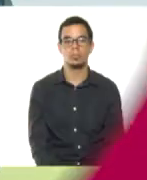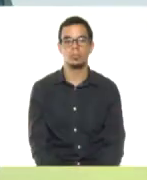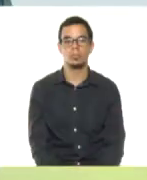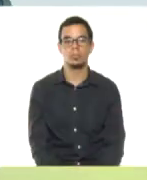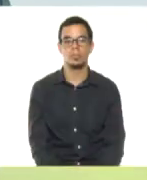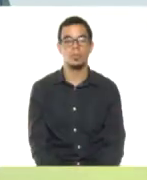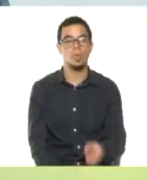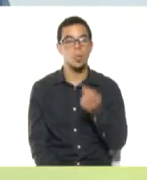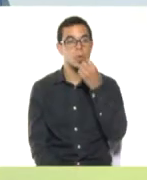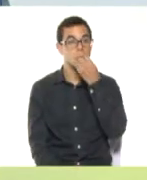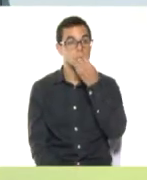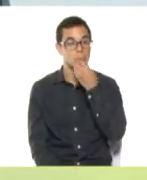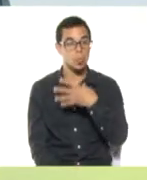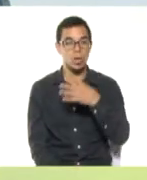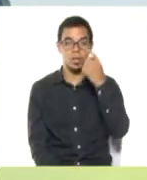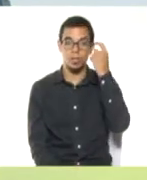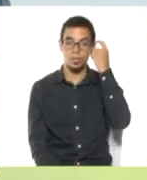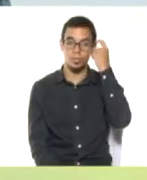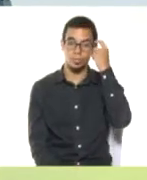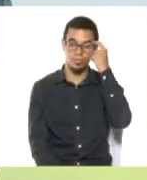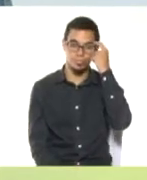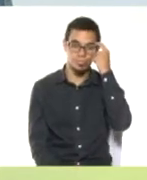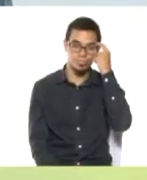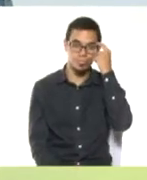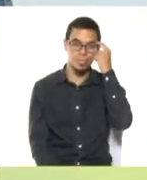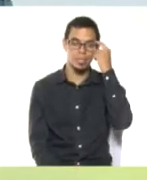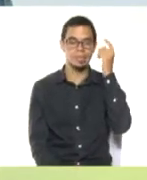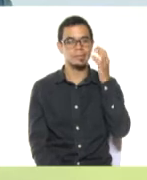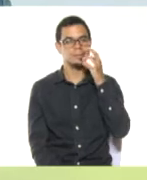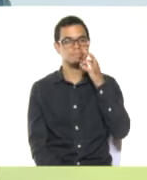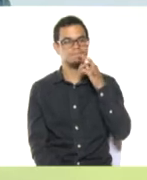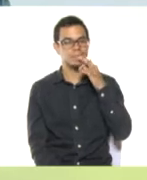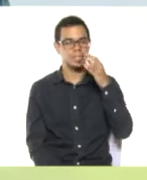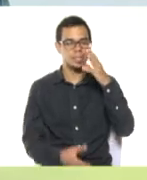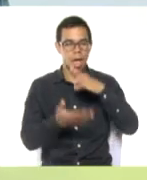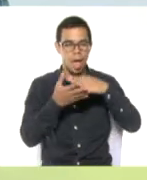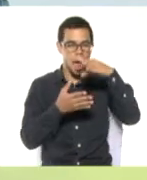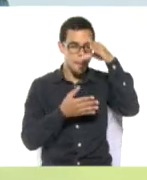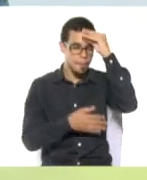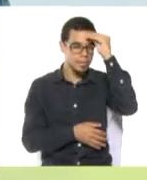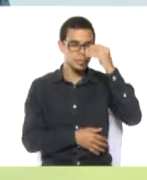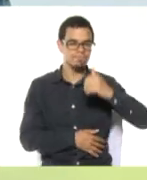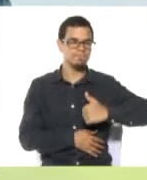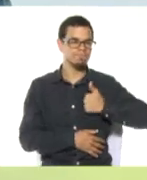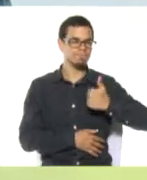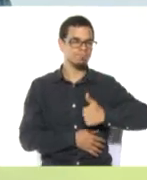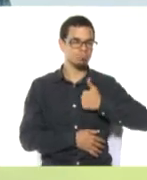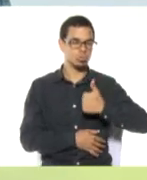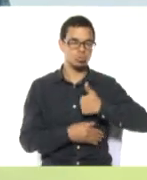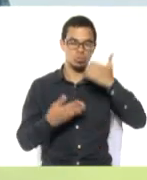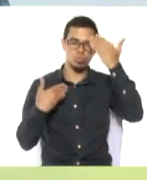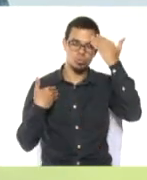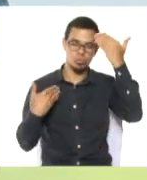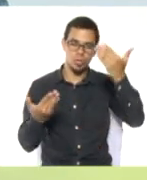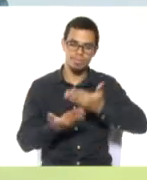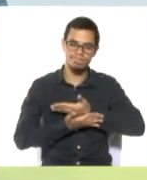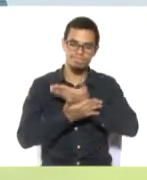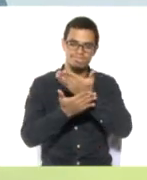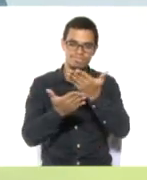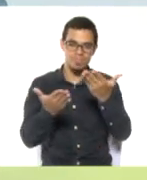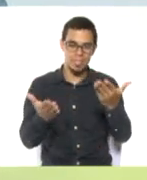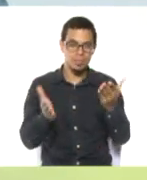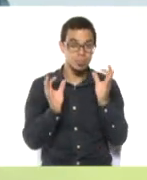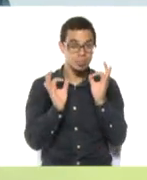Muy buenos días de Pedagogía Productiva. Un saludo a todos los venezolanos y venezolanas